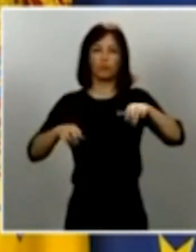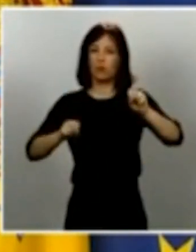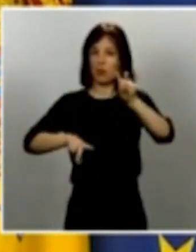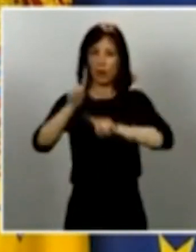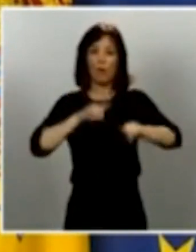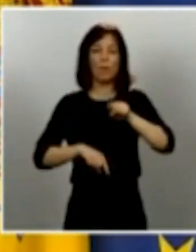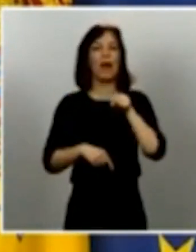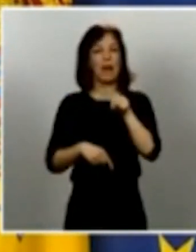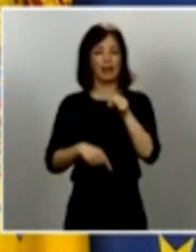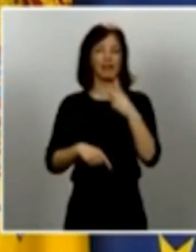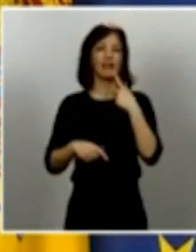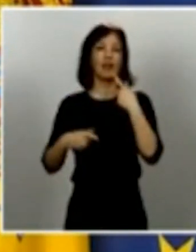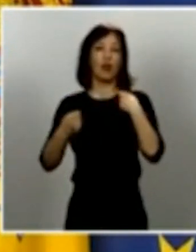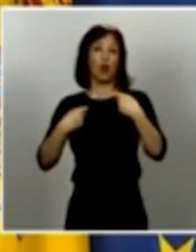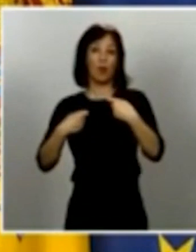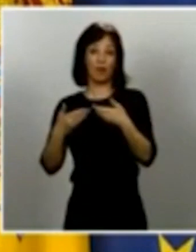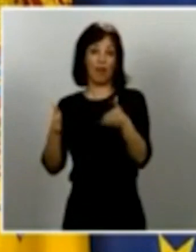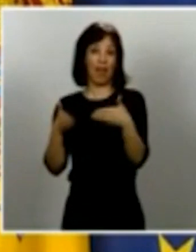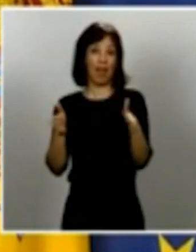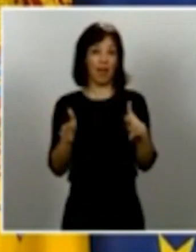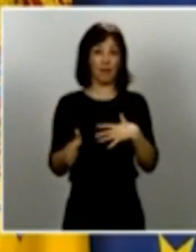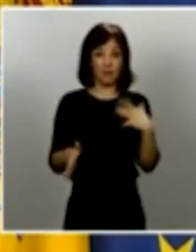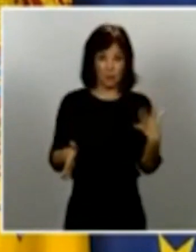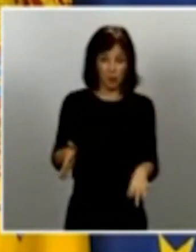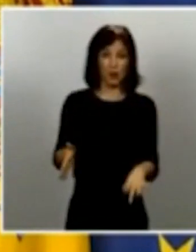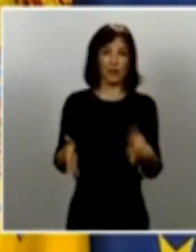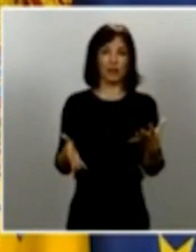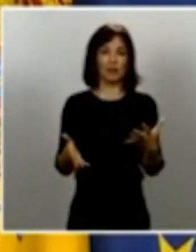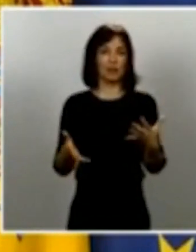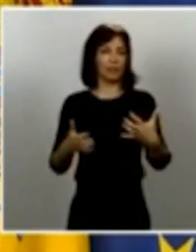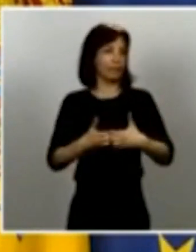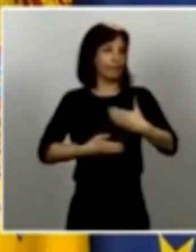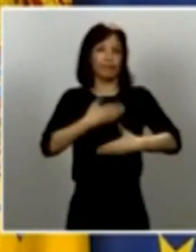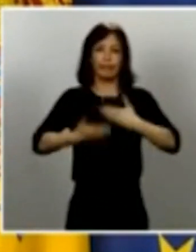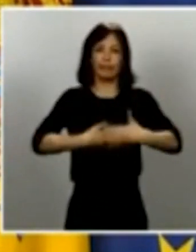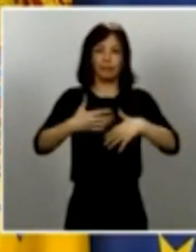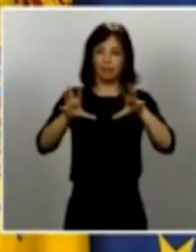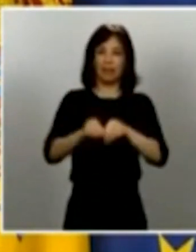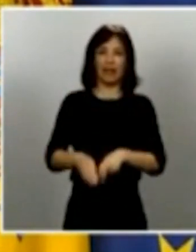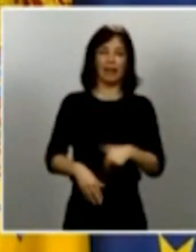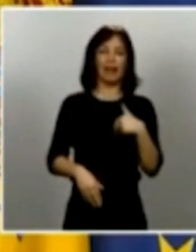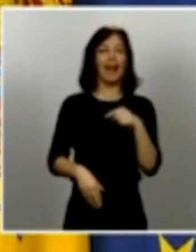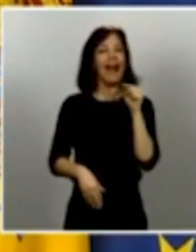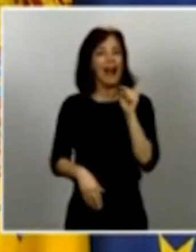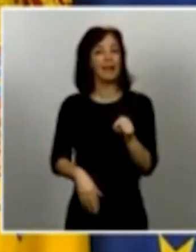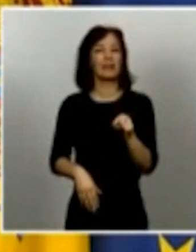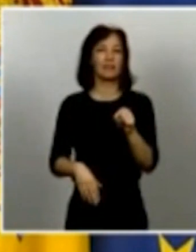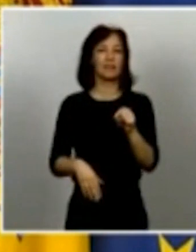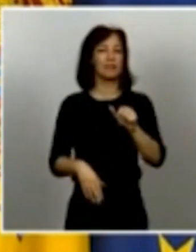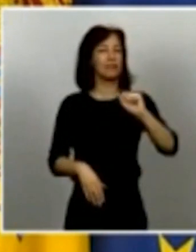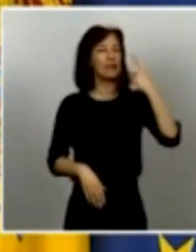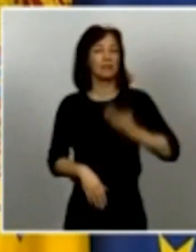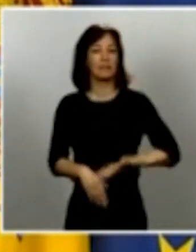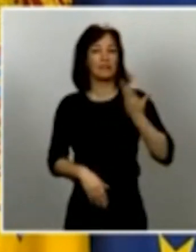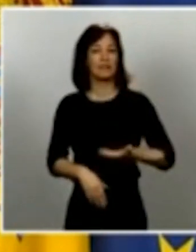comercios también puedan abrir y el conjunto de la actividad productiva y, por tanto, nos parecería que en este momento lo fundamental es activar